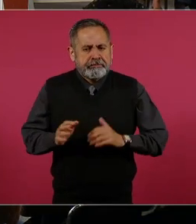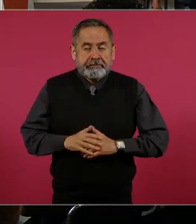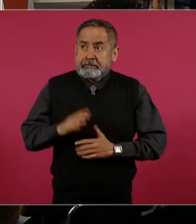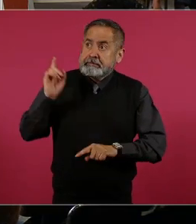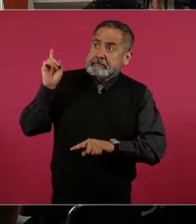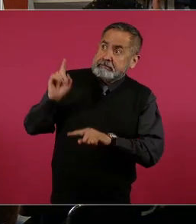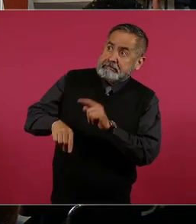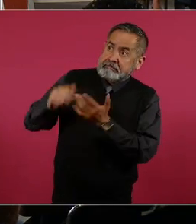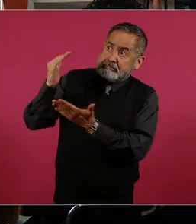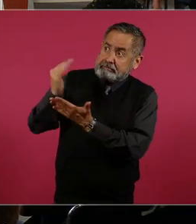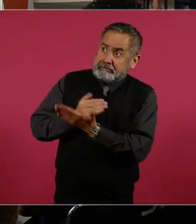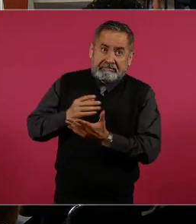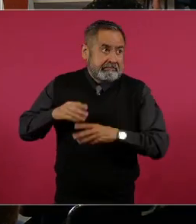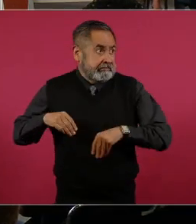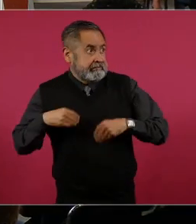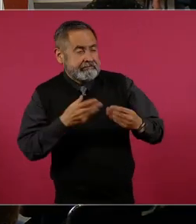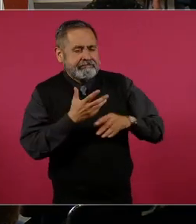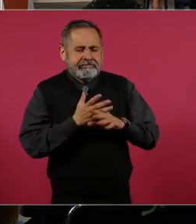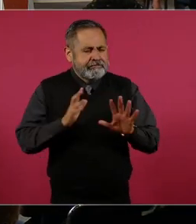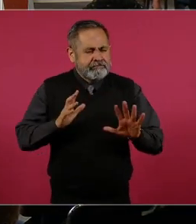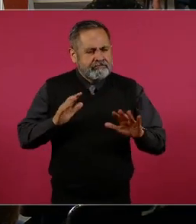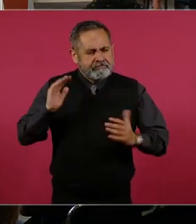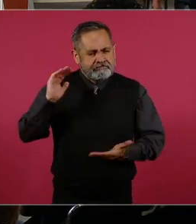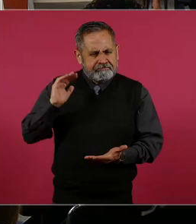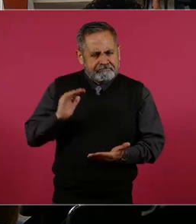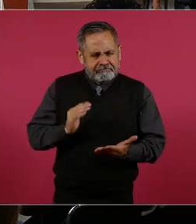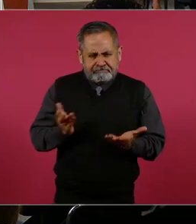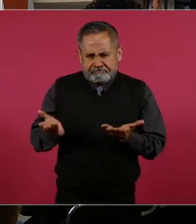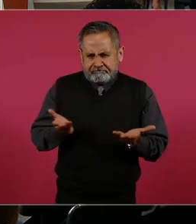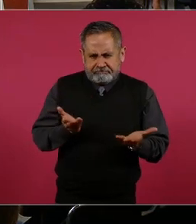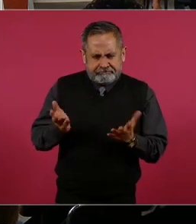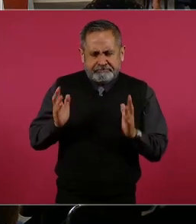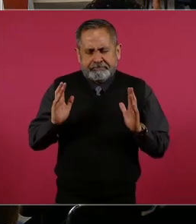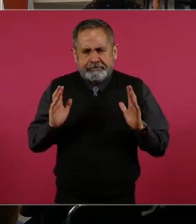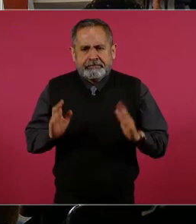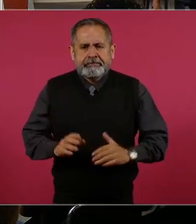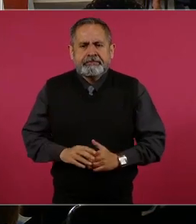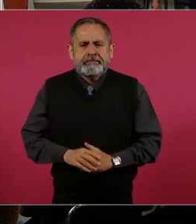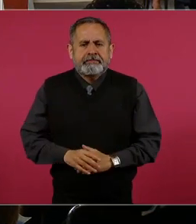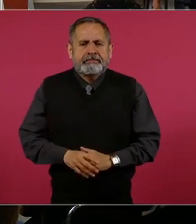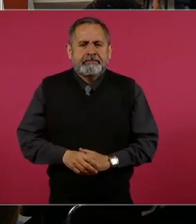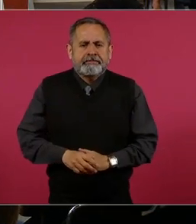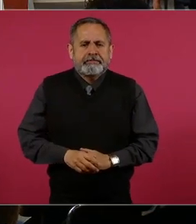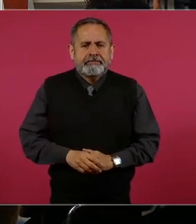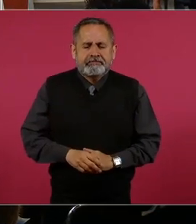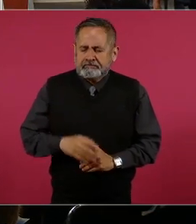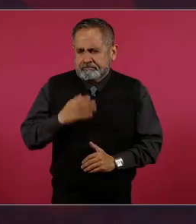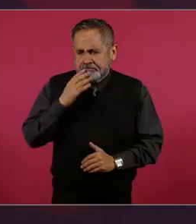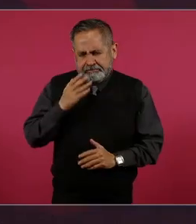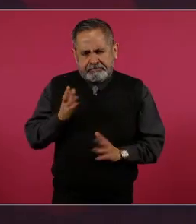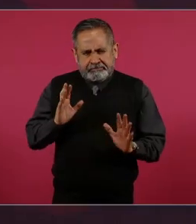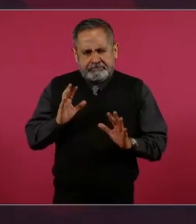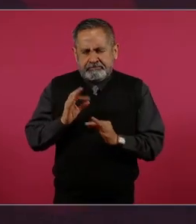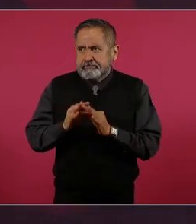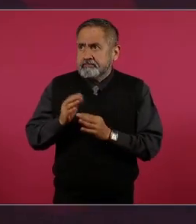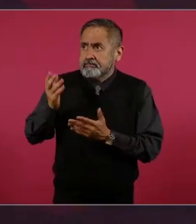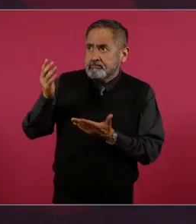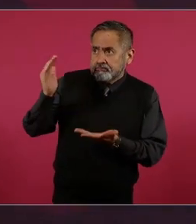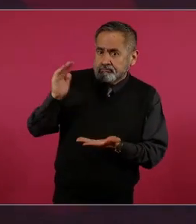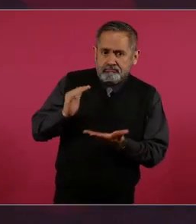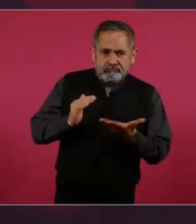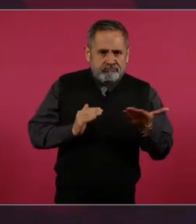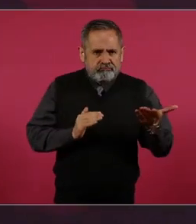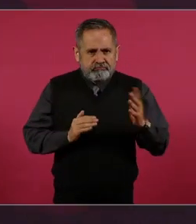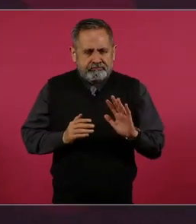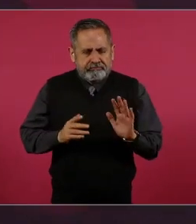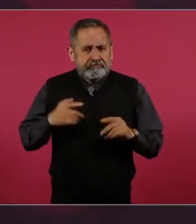no sería viable ni en